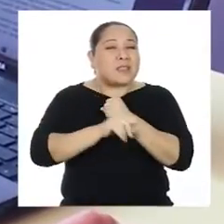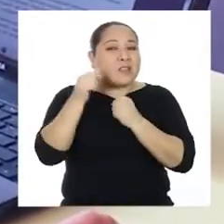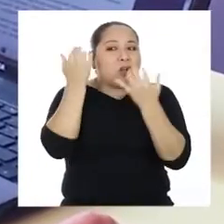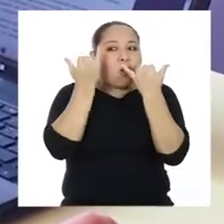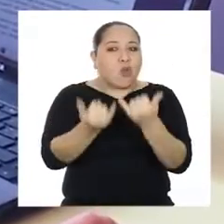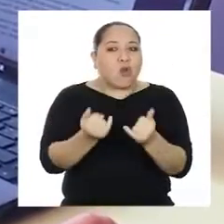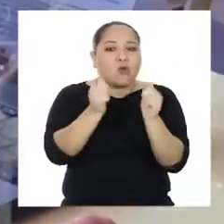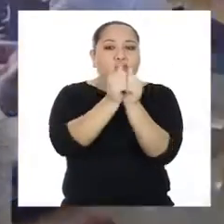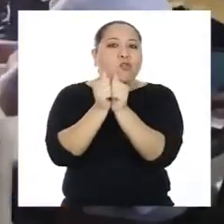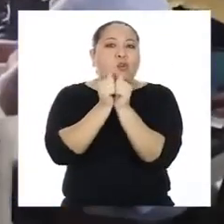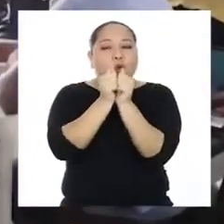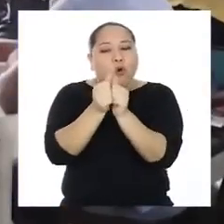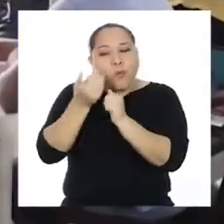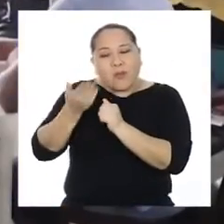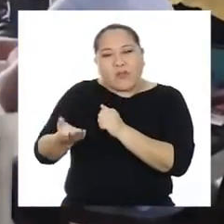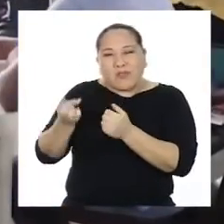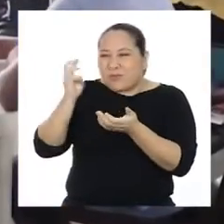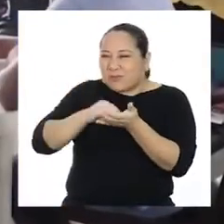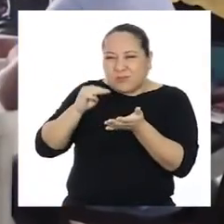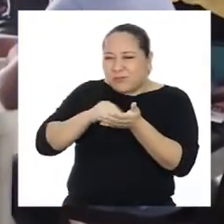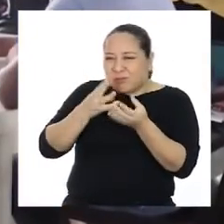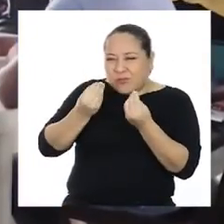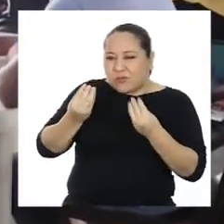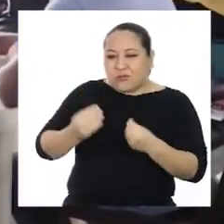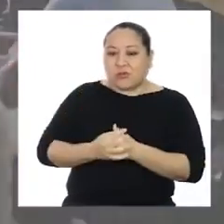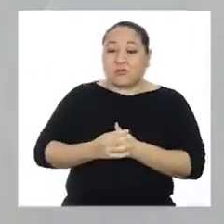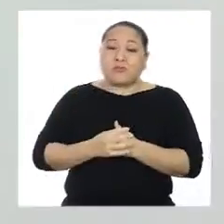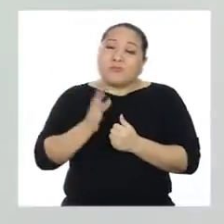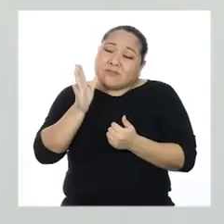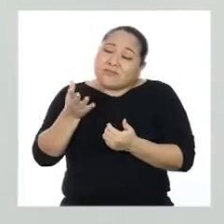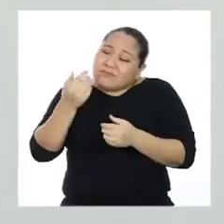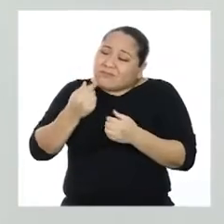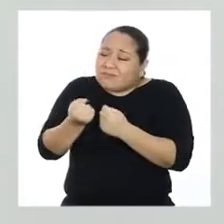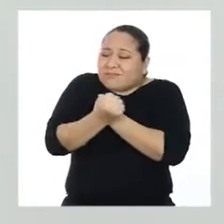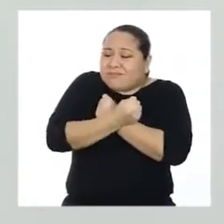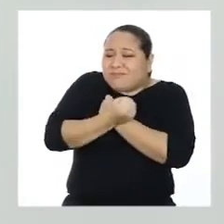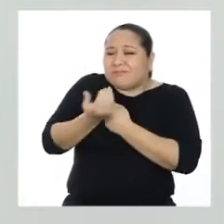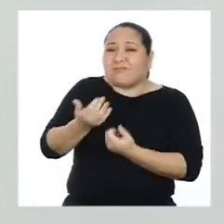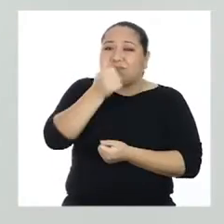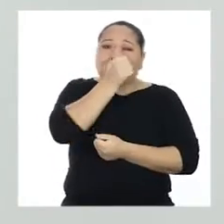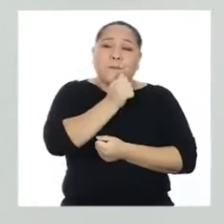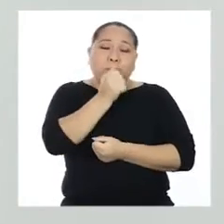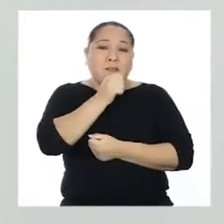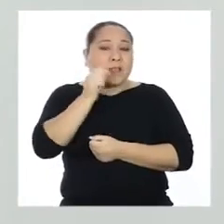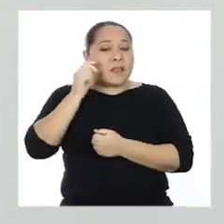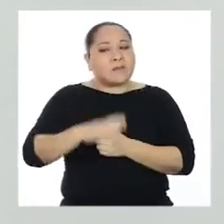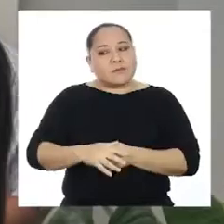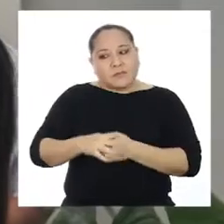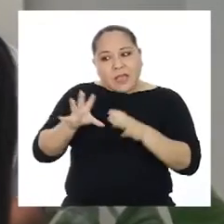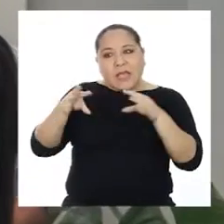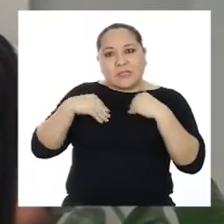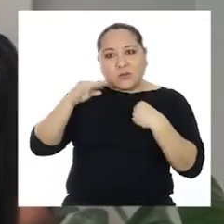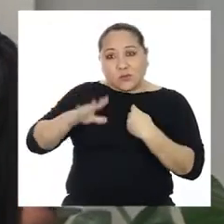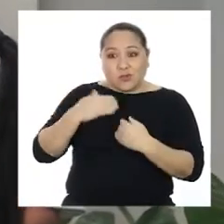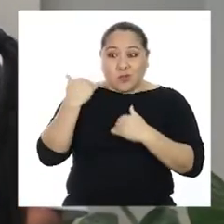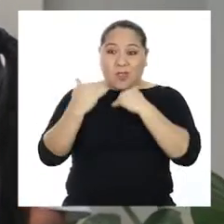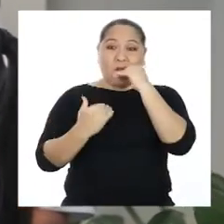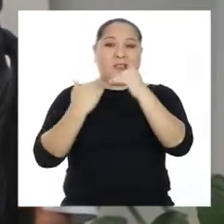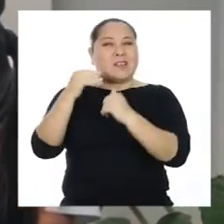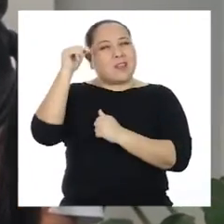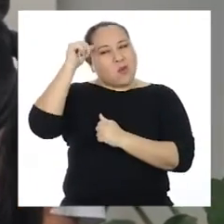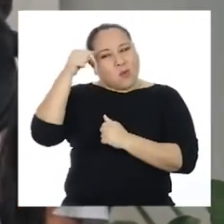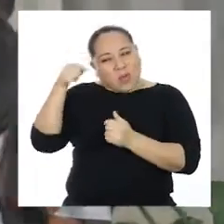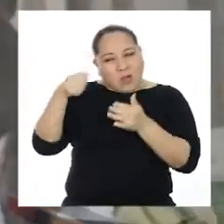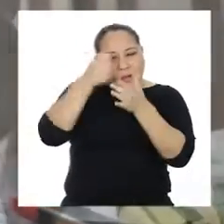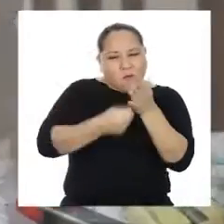fundamental que hoy nos acompañemos más que nunca. Trátalos con mucho cariño y paciencia. Reconoce sus avances.